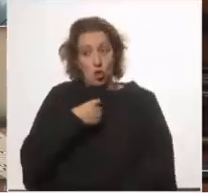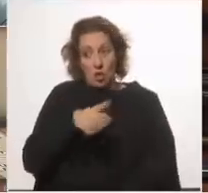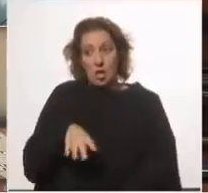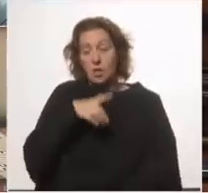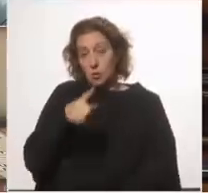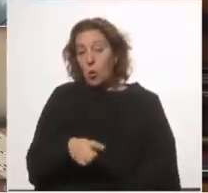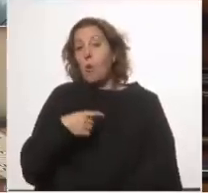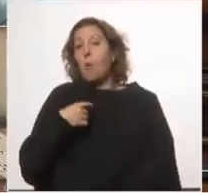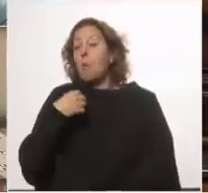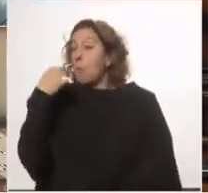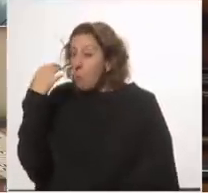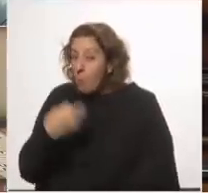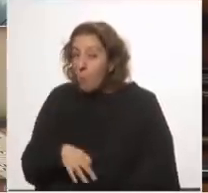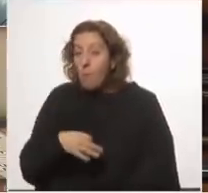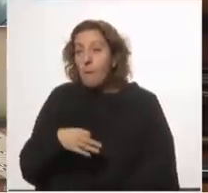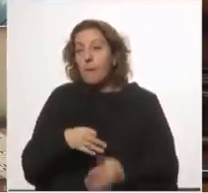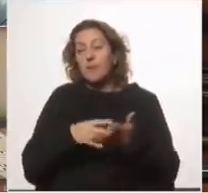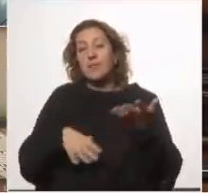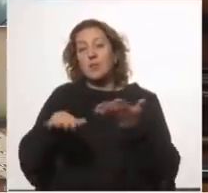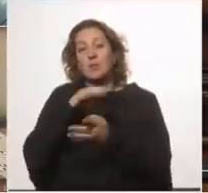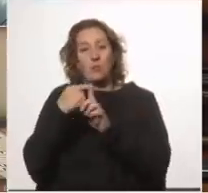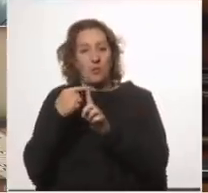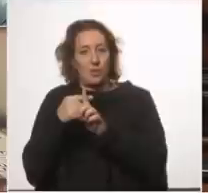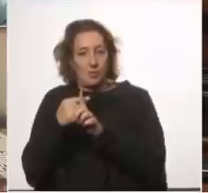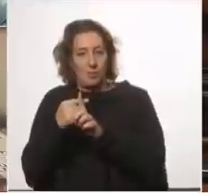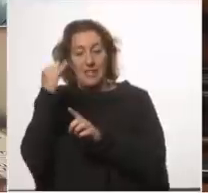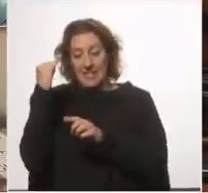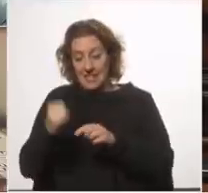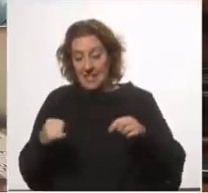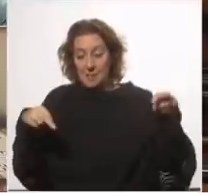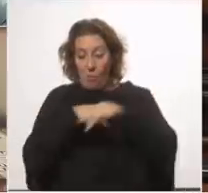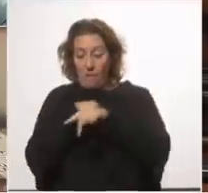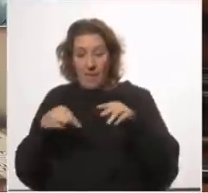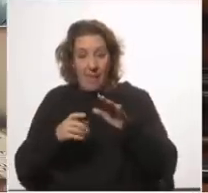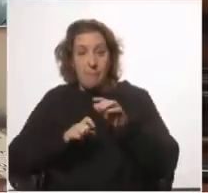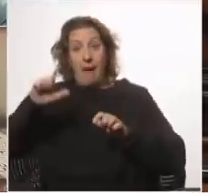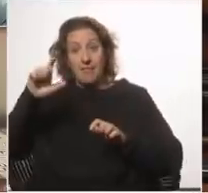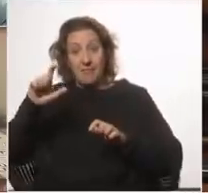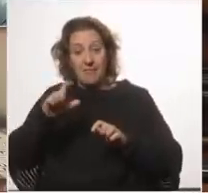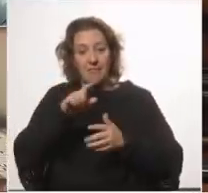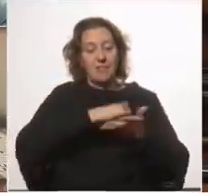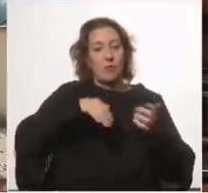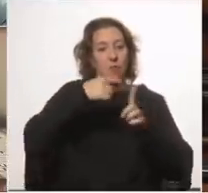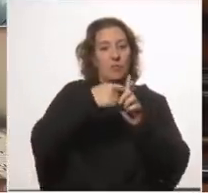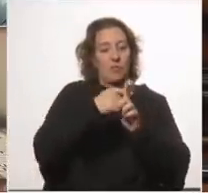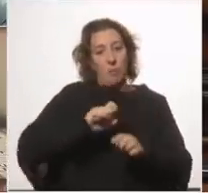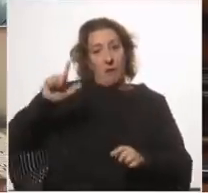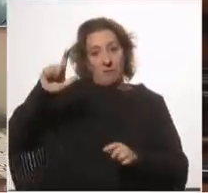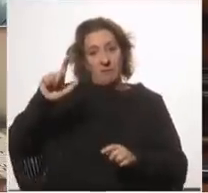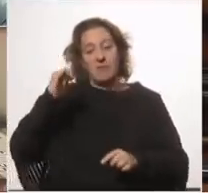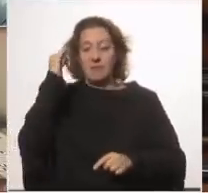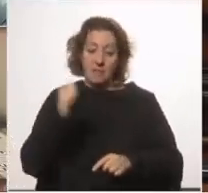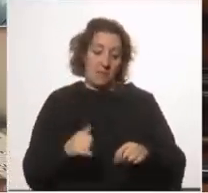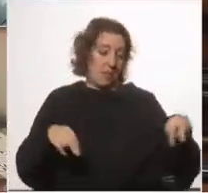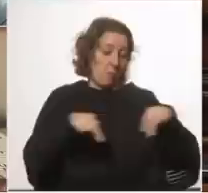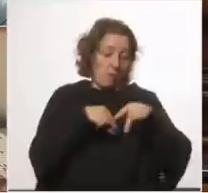de correlación con los casos cuando el índice de movilidad sube los casos suben cuando el índice de movilidad baja los